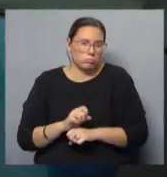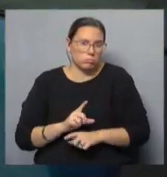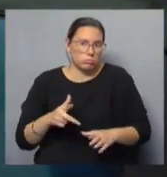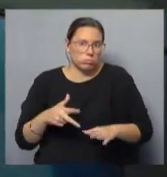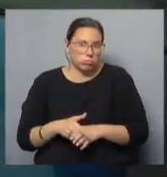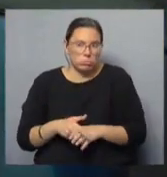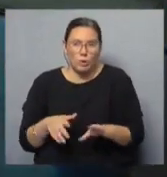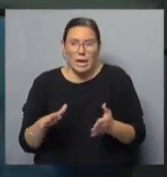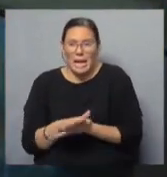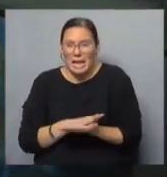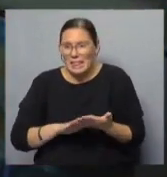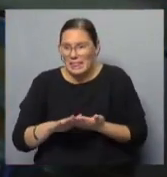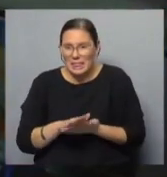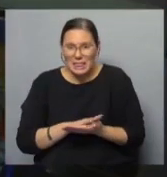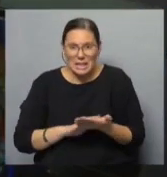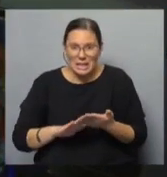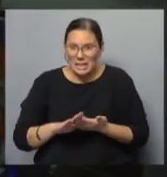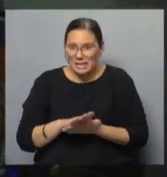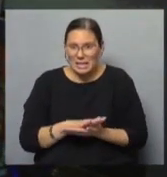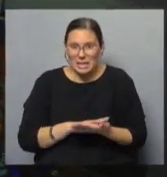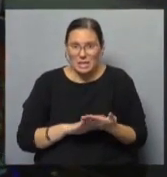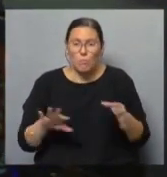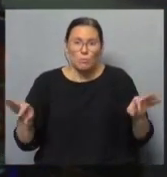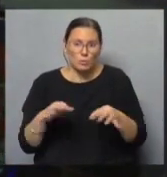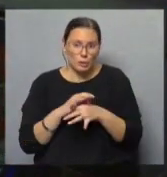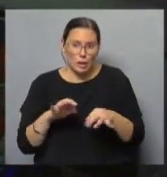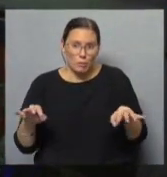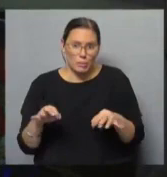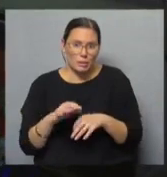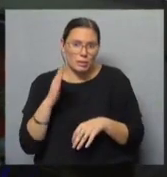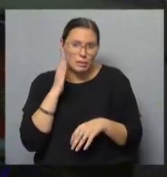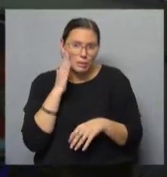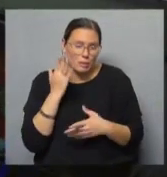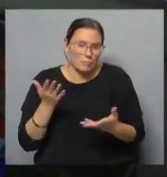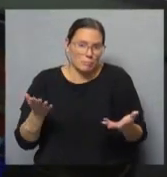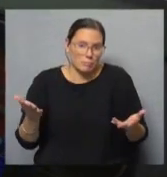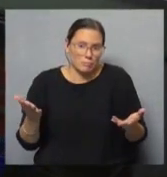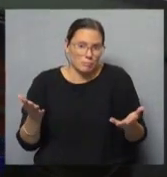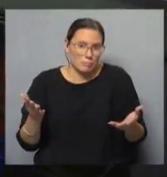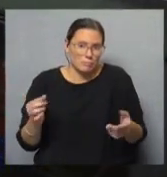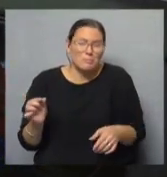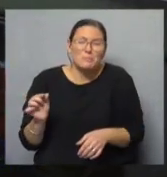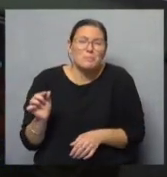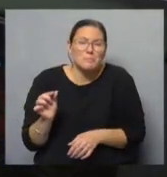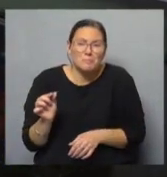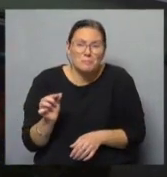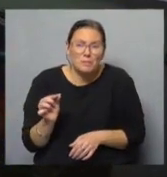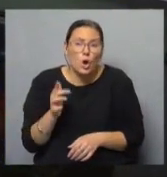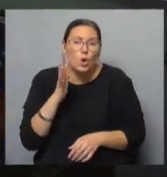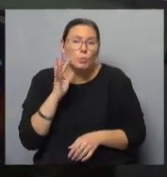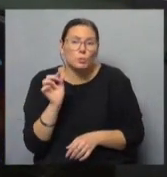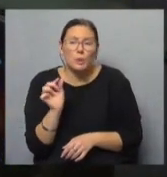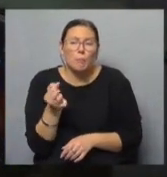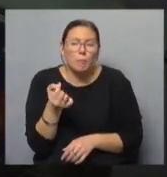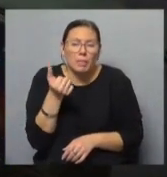ritmo, ni melodía, ni armonía, en ningún sentido. Y musicalmente lo sabés. sea, mínimas ventanas de oportunidad.